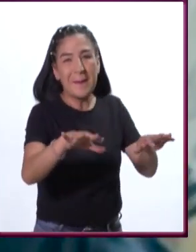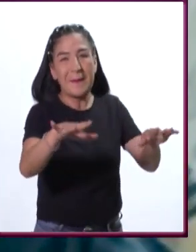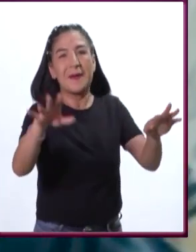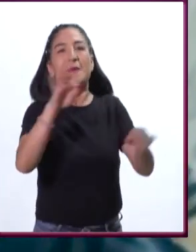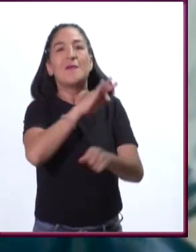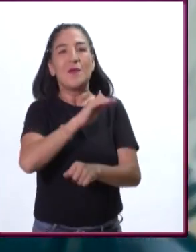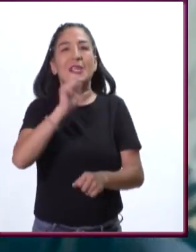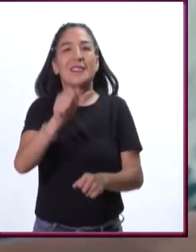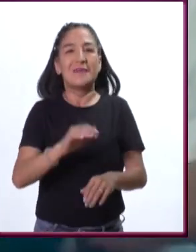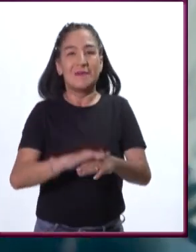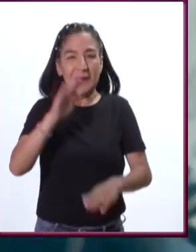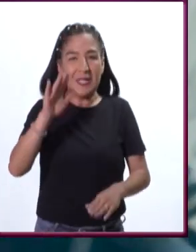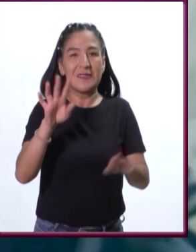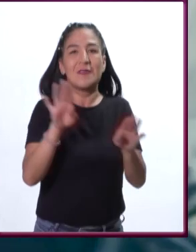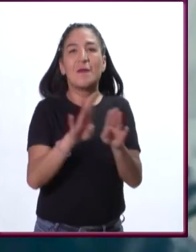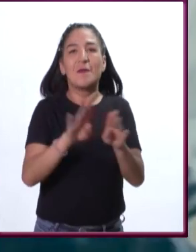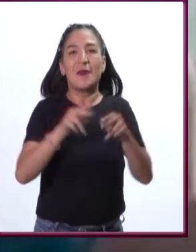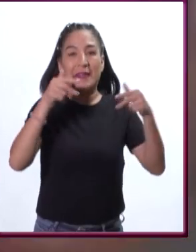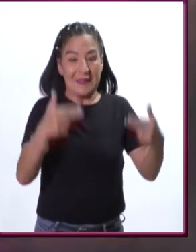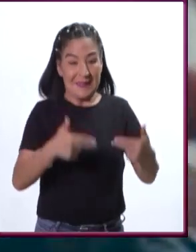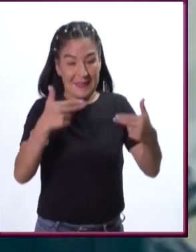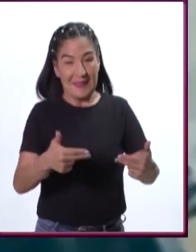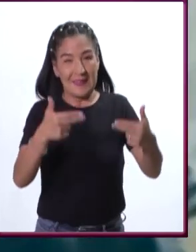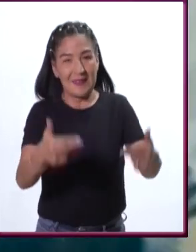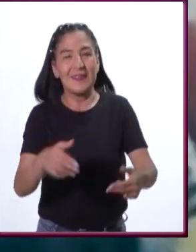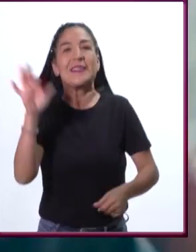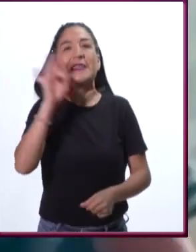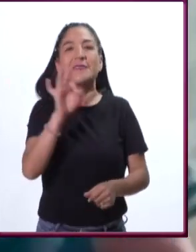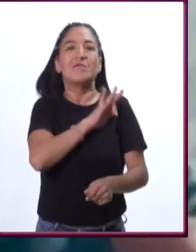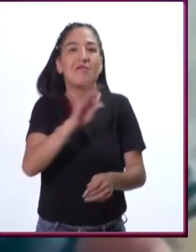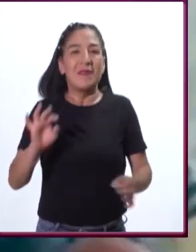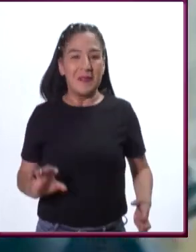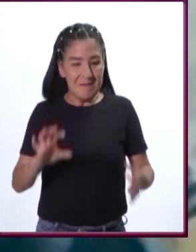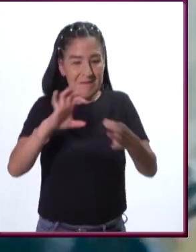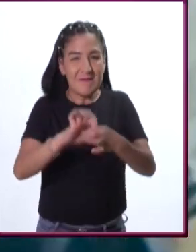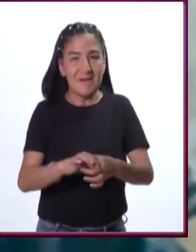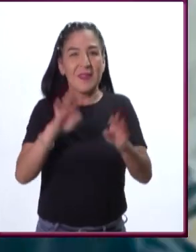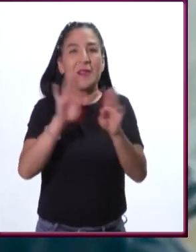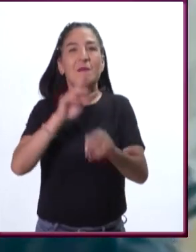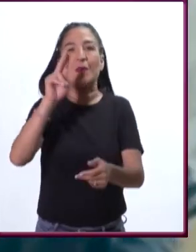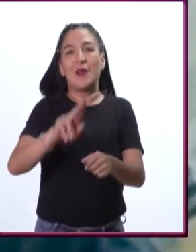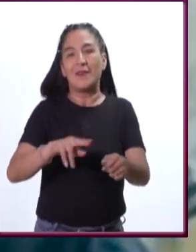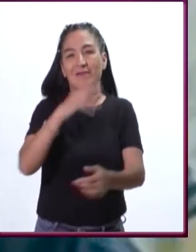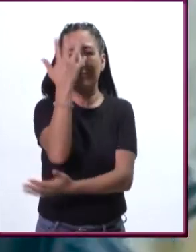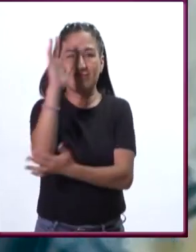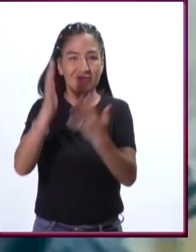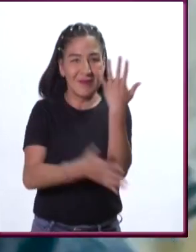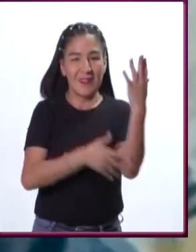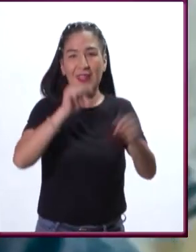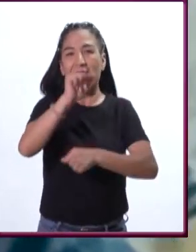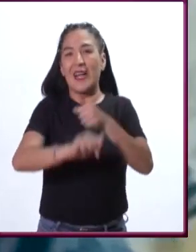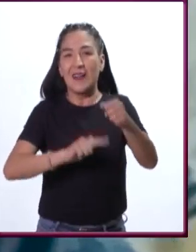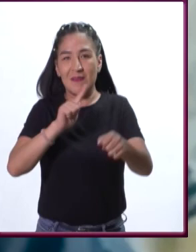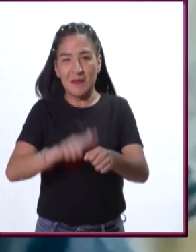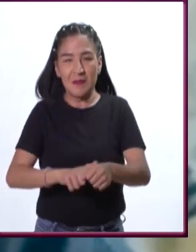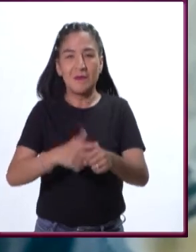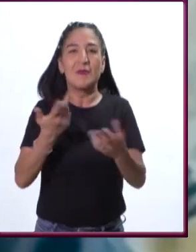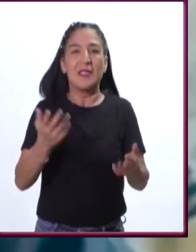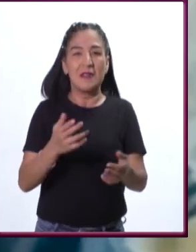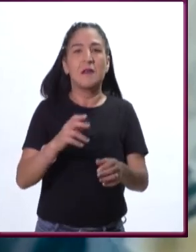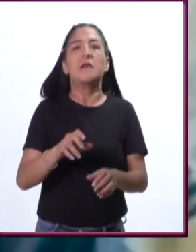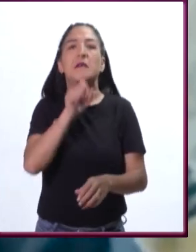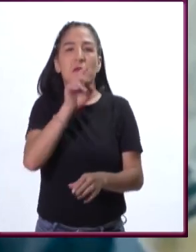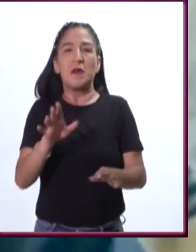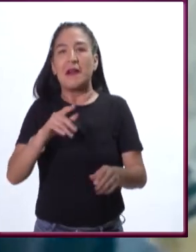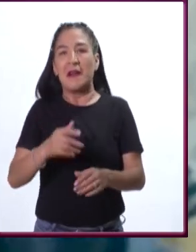se pueden ir haciendo corredores que conecten los sistemas naturales con los sistemas que fueron, que eran parte